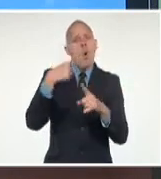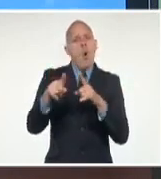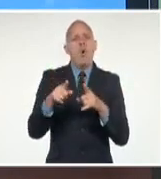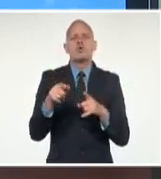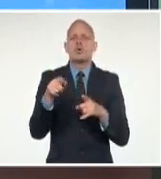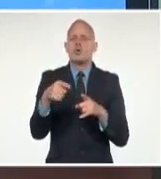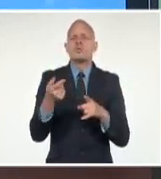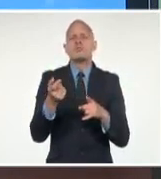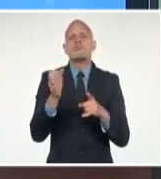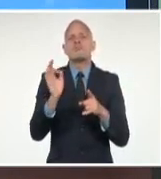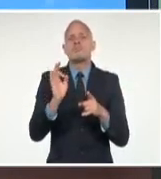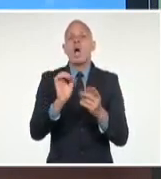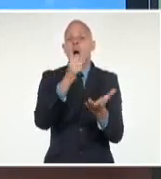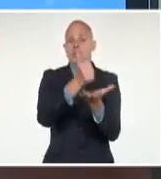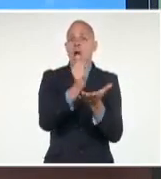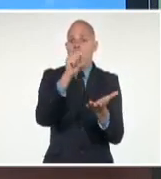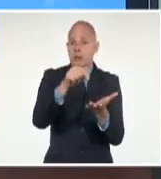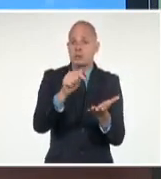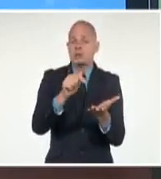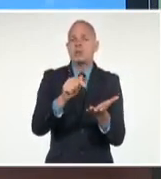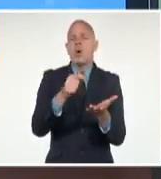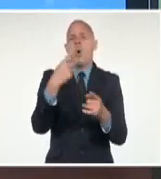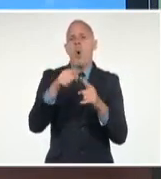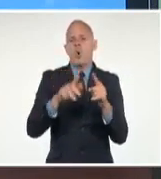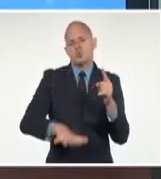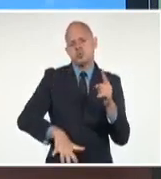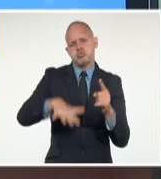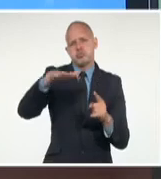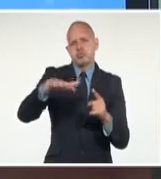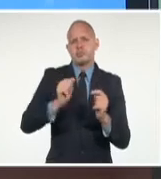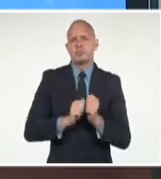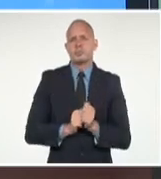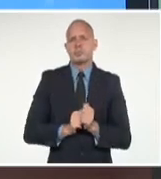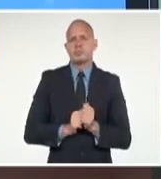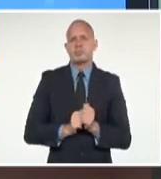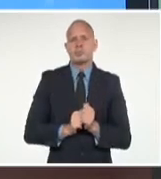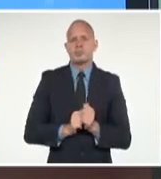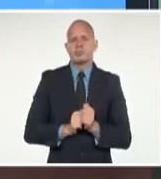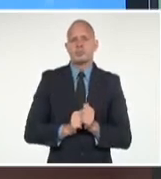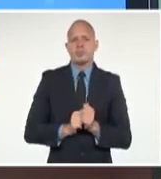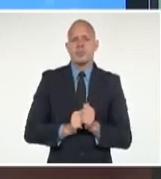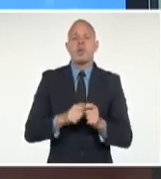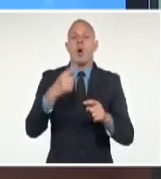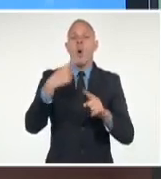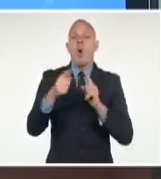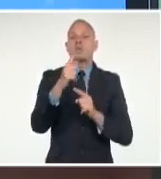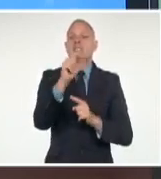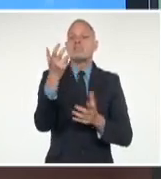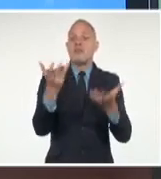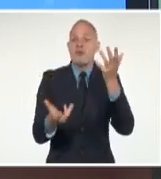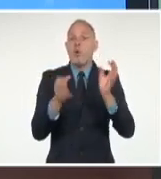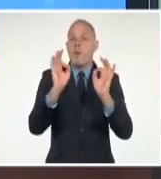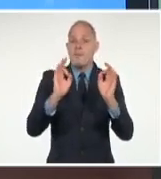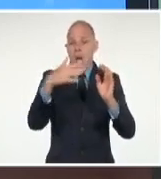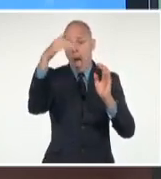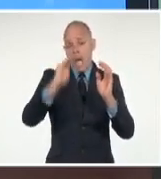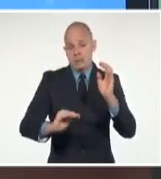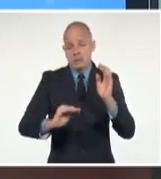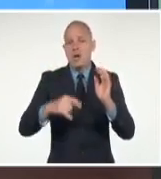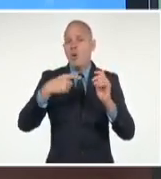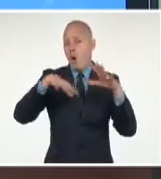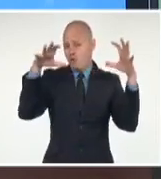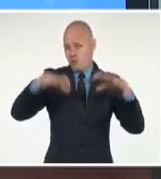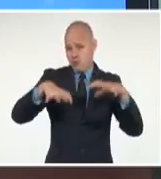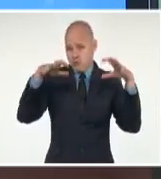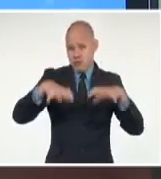vientos, en esa provincia. 142 milímetros en el Naranjo, Cienfuegos. 122 milímetros